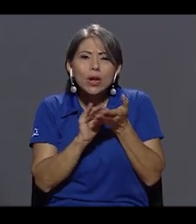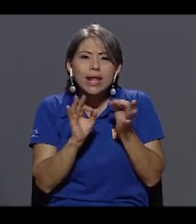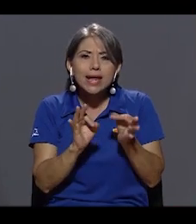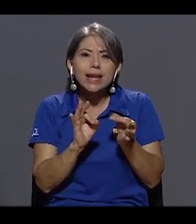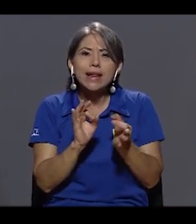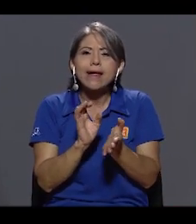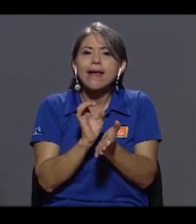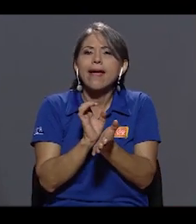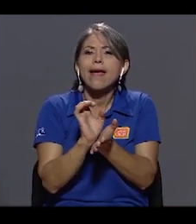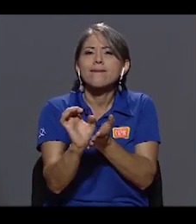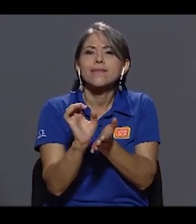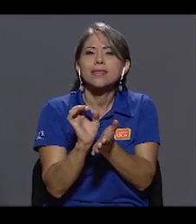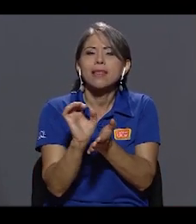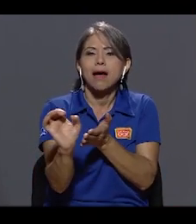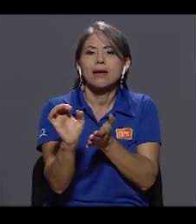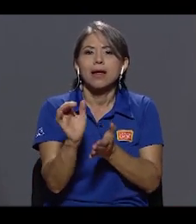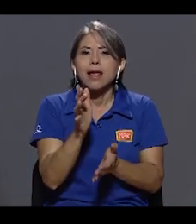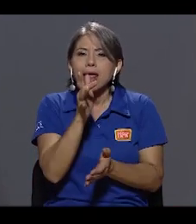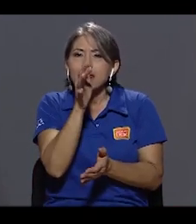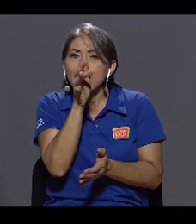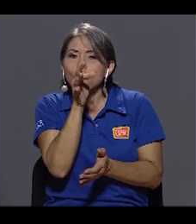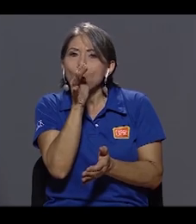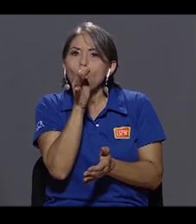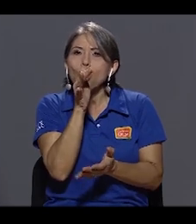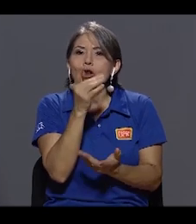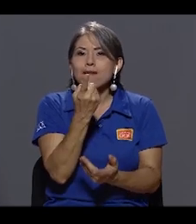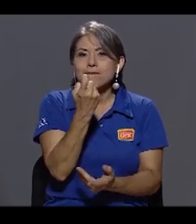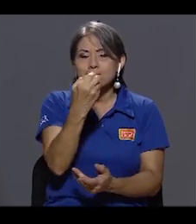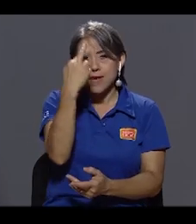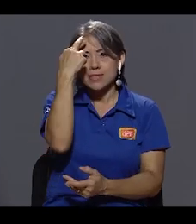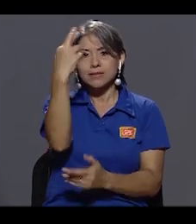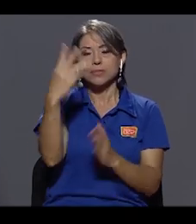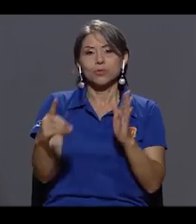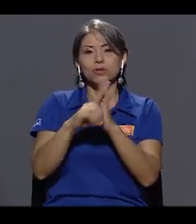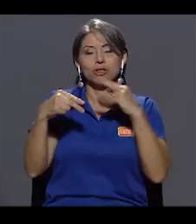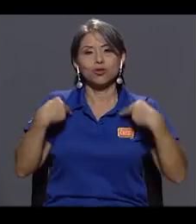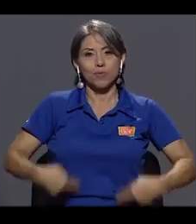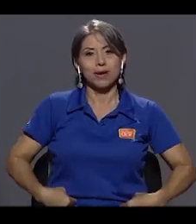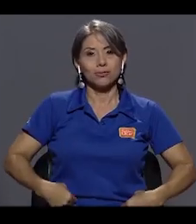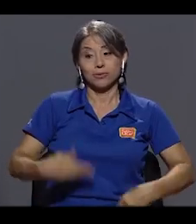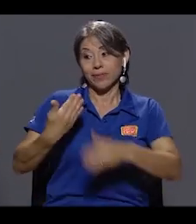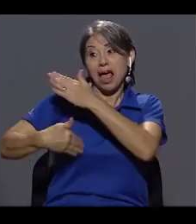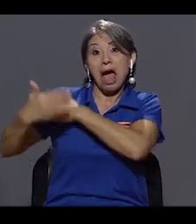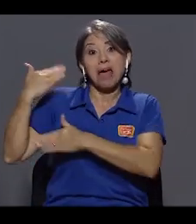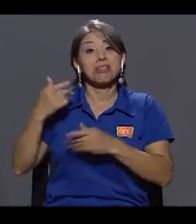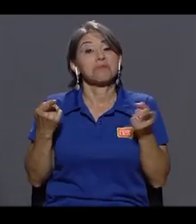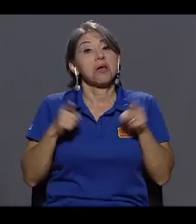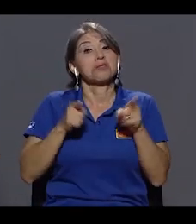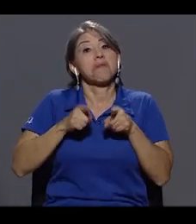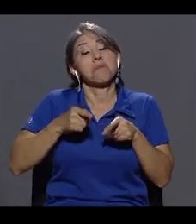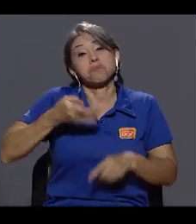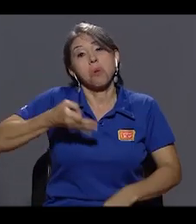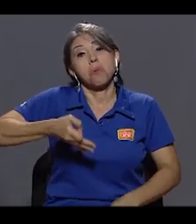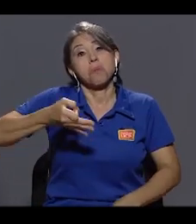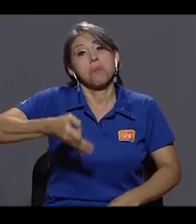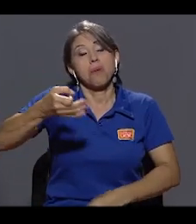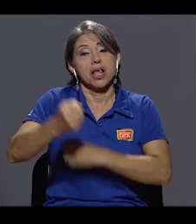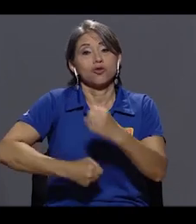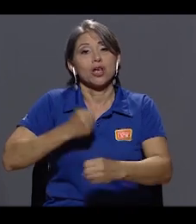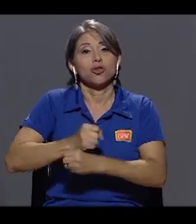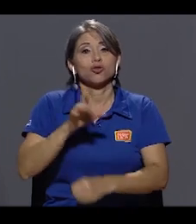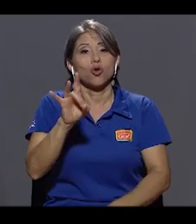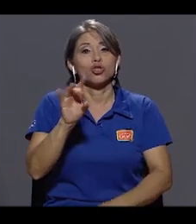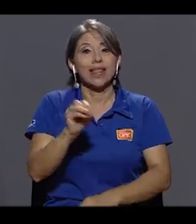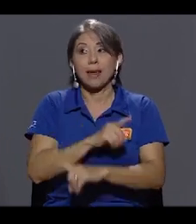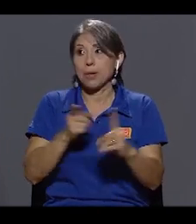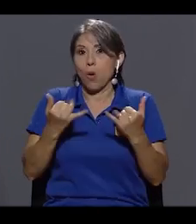en algunos casos el humor lleve al irrespeto de los derechos humanos? Es que antes era algo que podía ser cotidiano en los 80s, pero esta